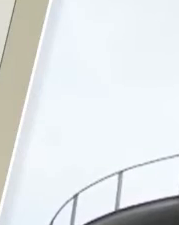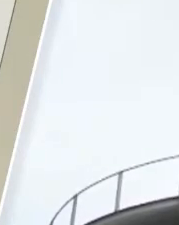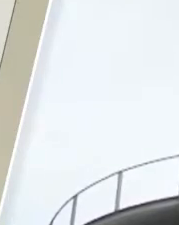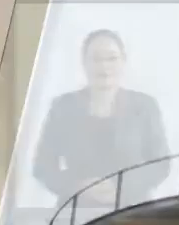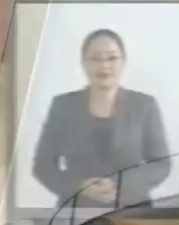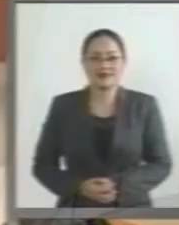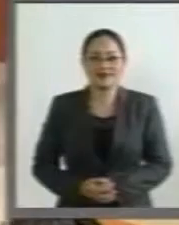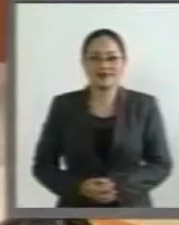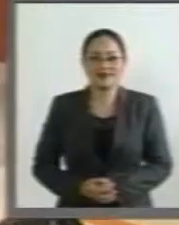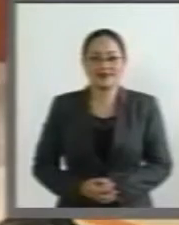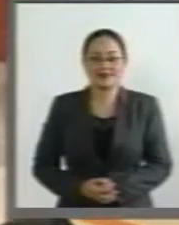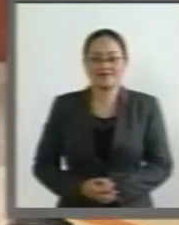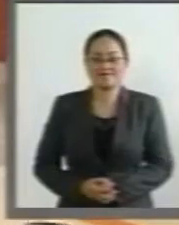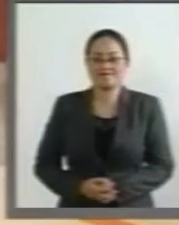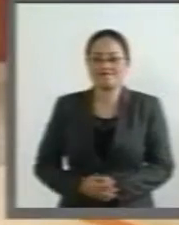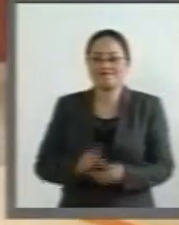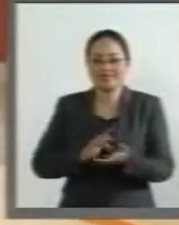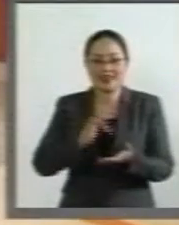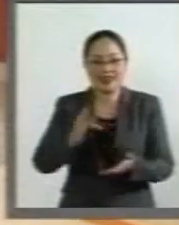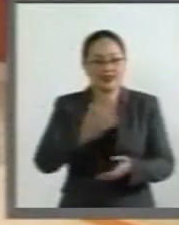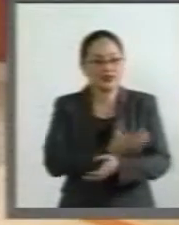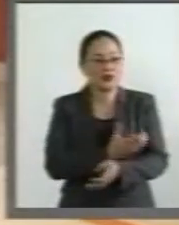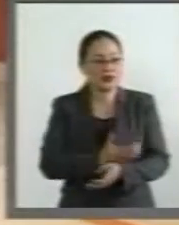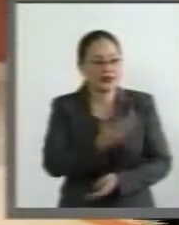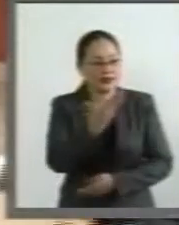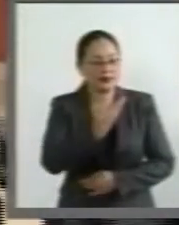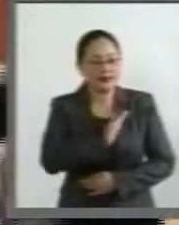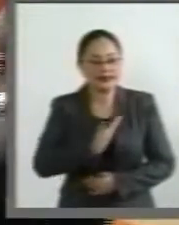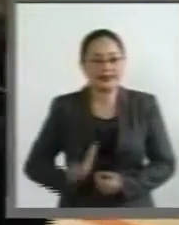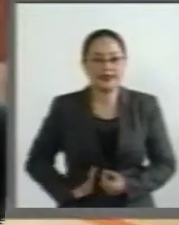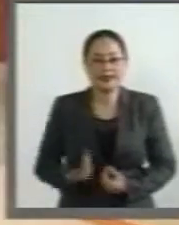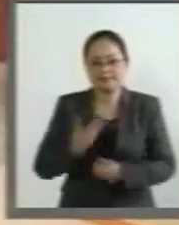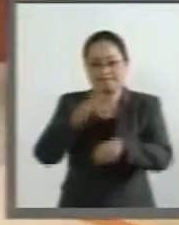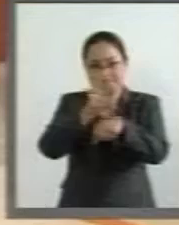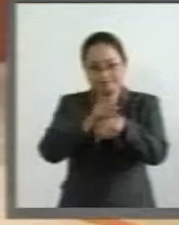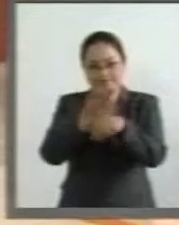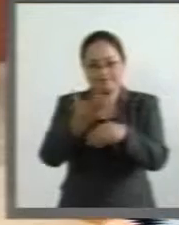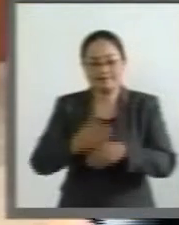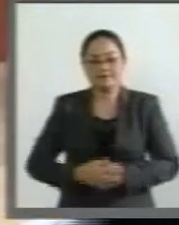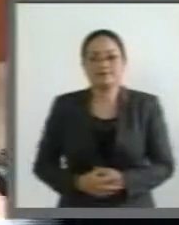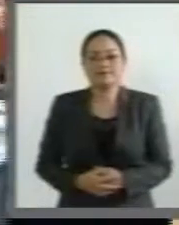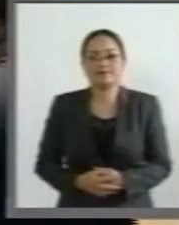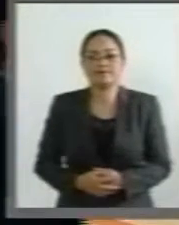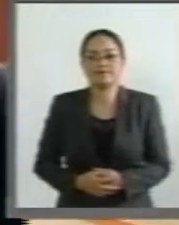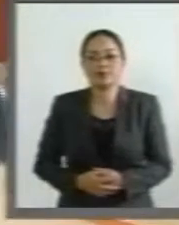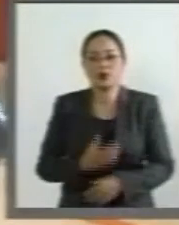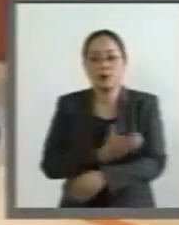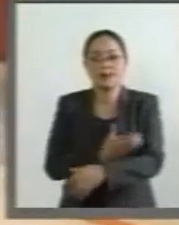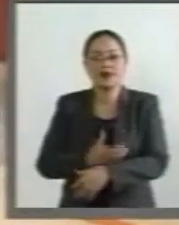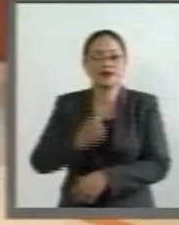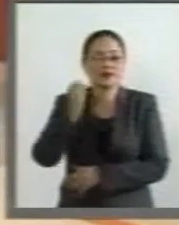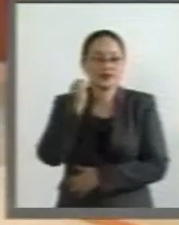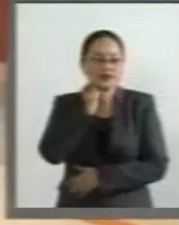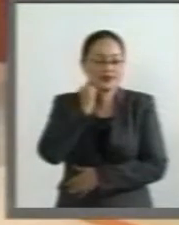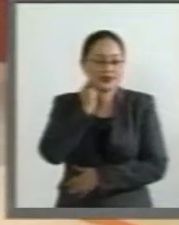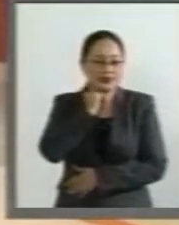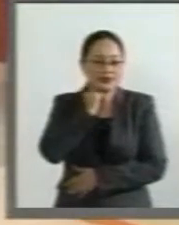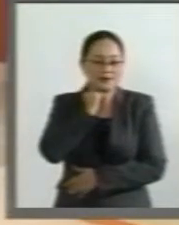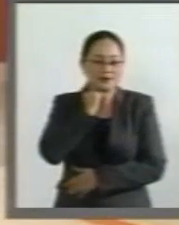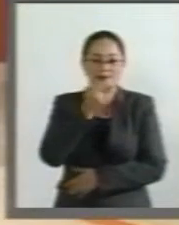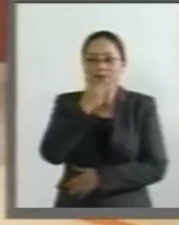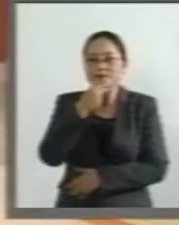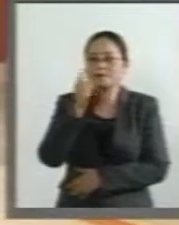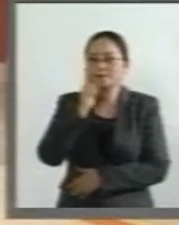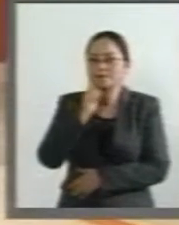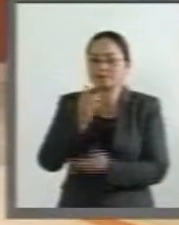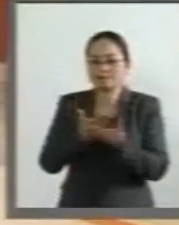Muchas gracias compañero presidente Consuvenia, compañeros senadores, compañeras